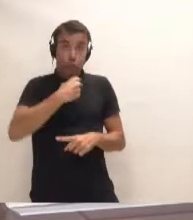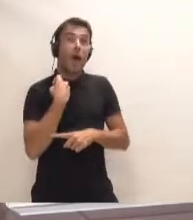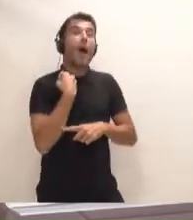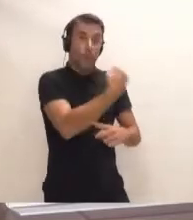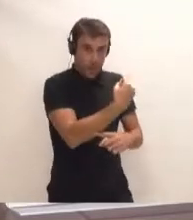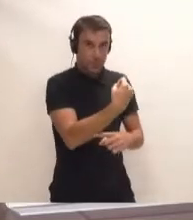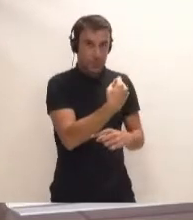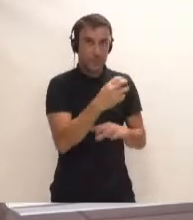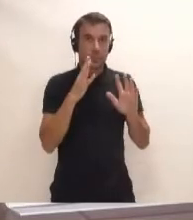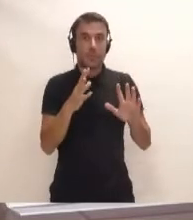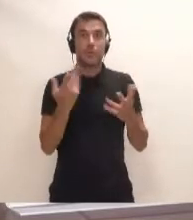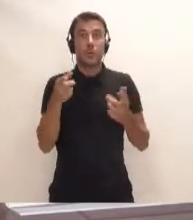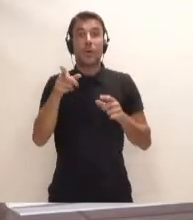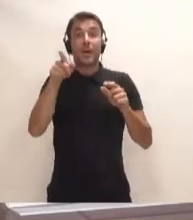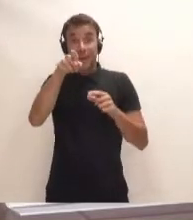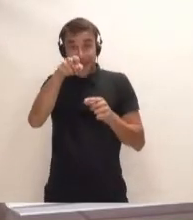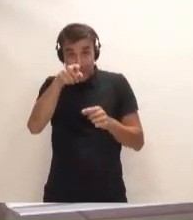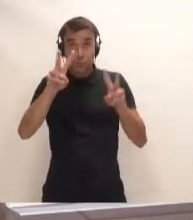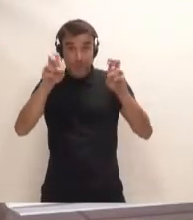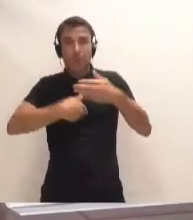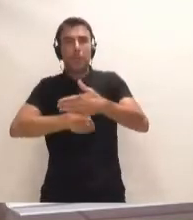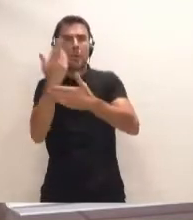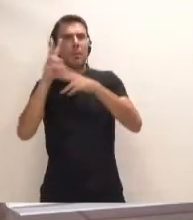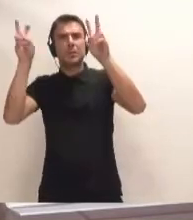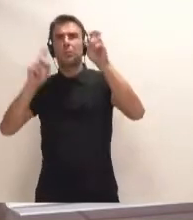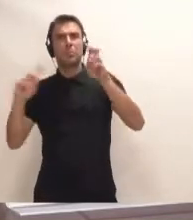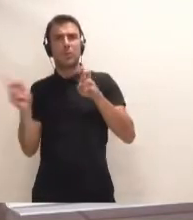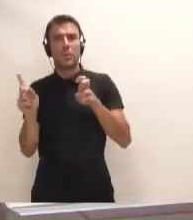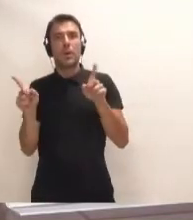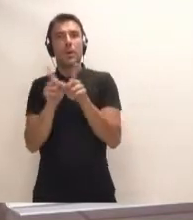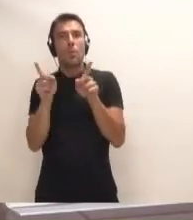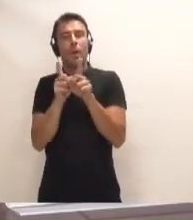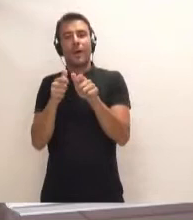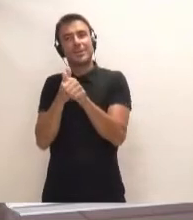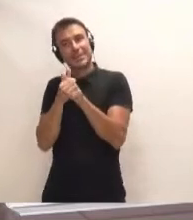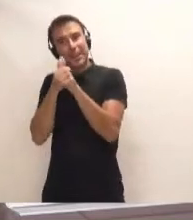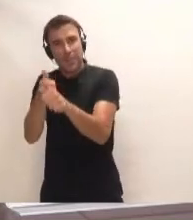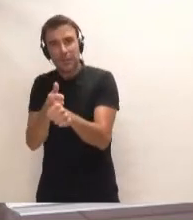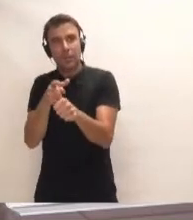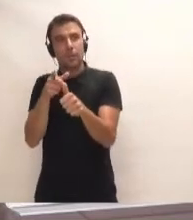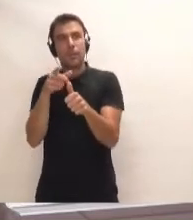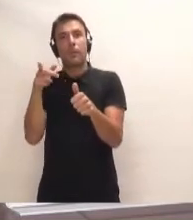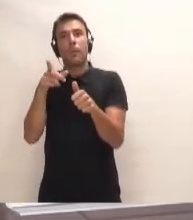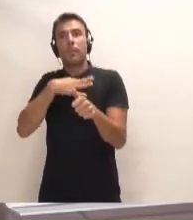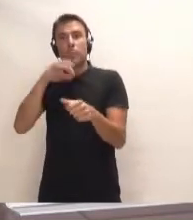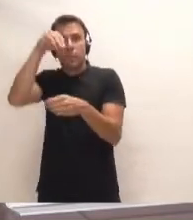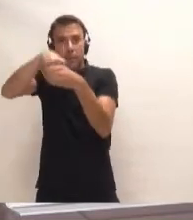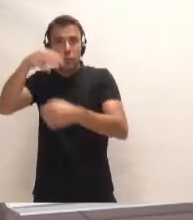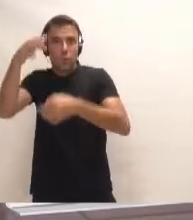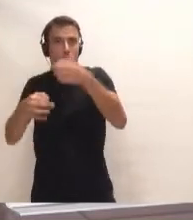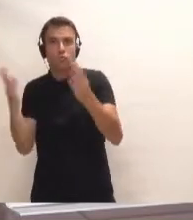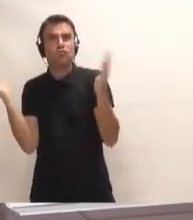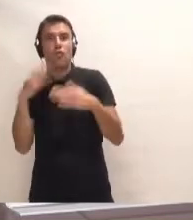fuera de los titulares de los medios de comunicación, que no hay seguimiento alguno de lo que está o pueda estar ocurriendo,